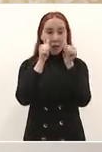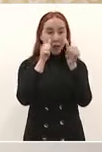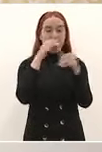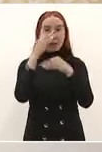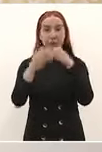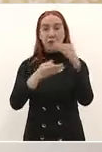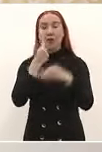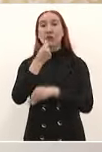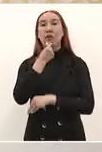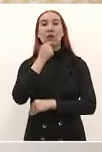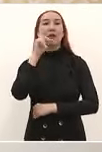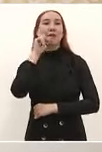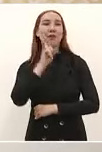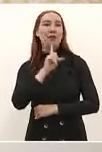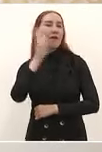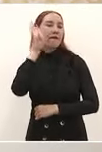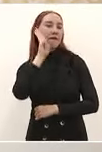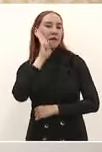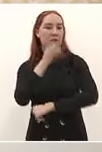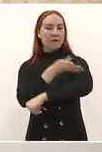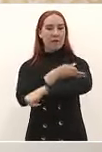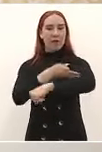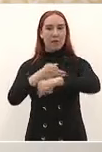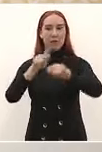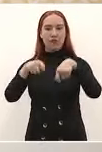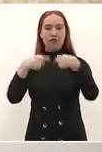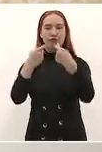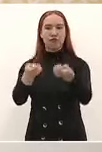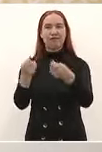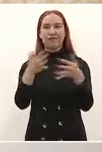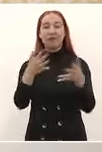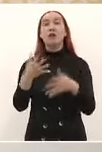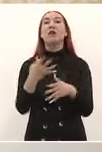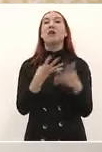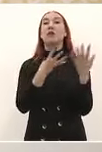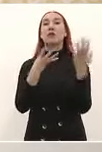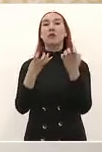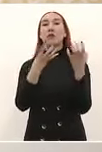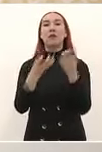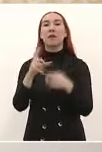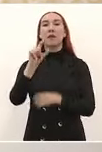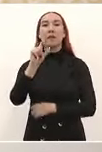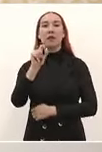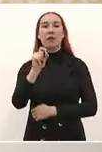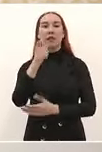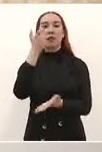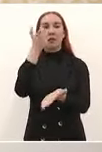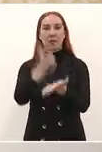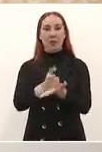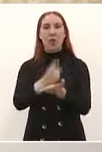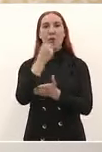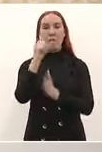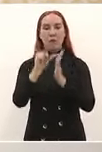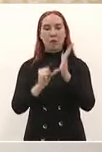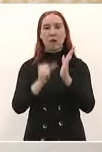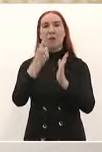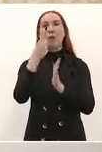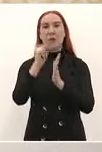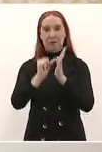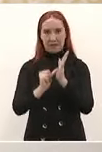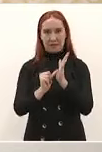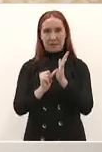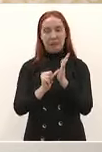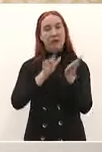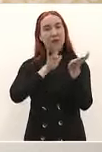y niñas con una beca familiar que tiene un monto de 920 pesos mensuales con ello